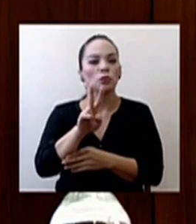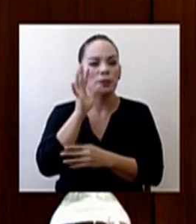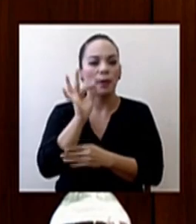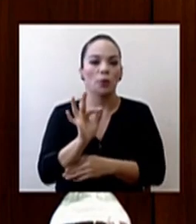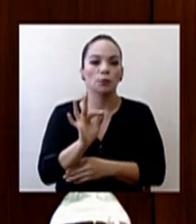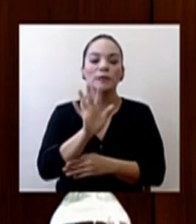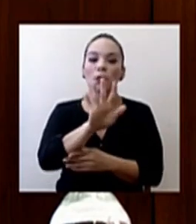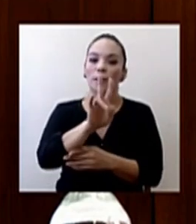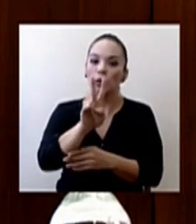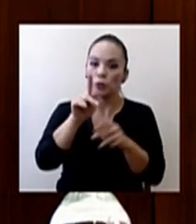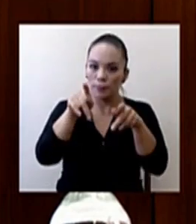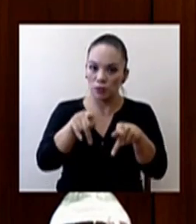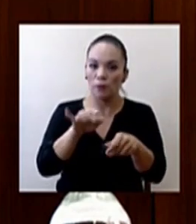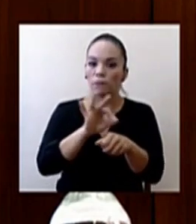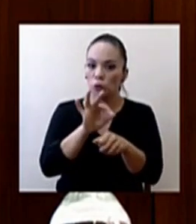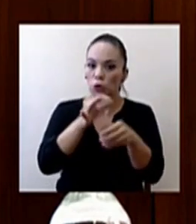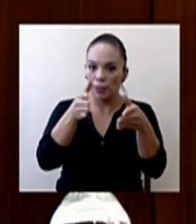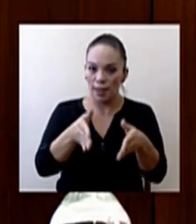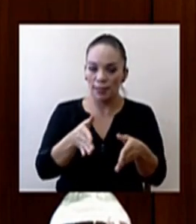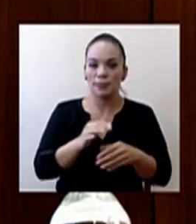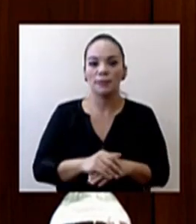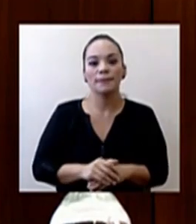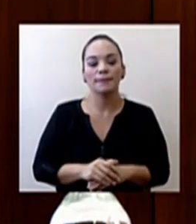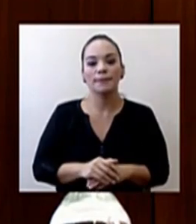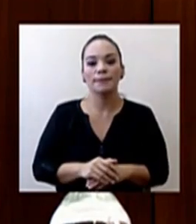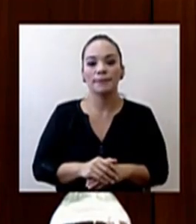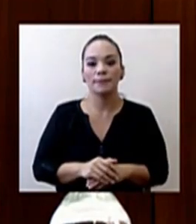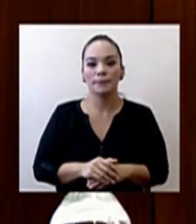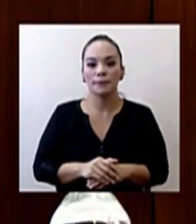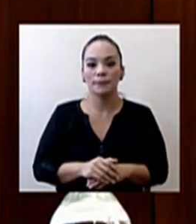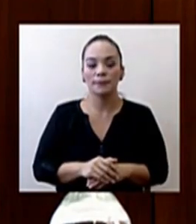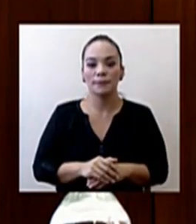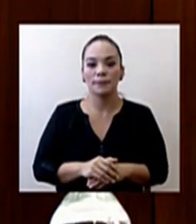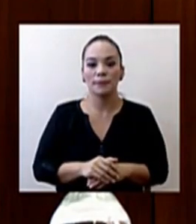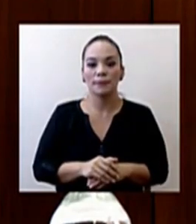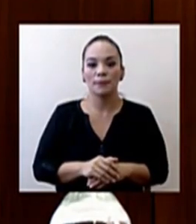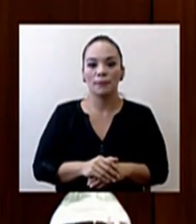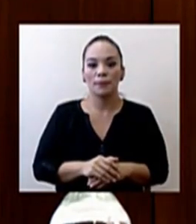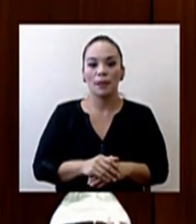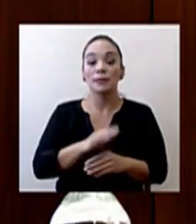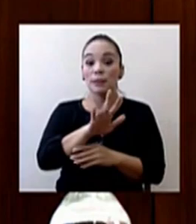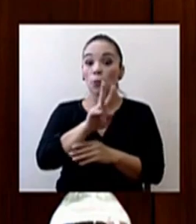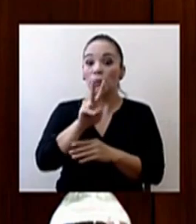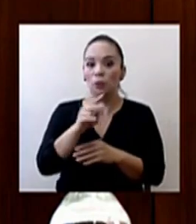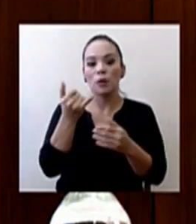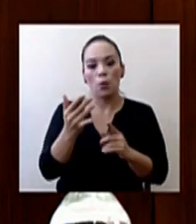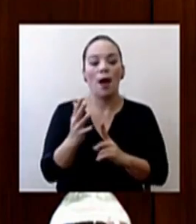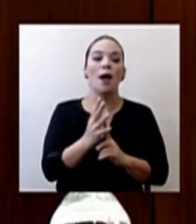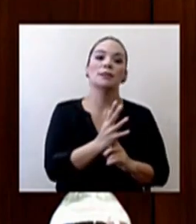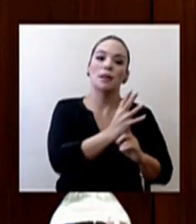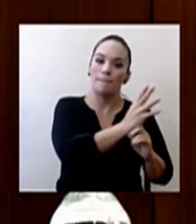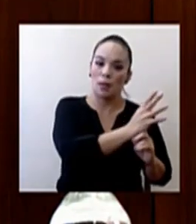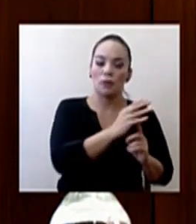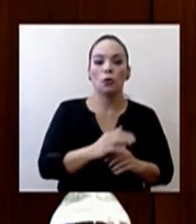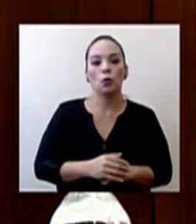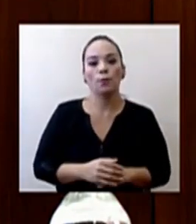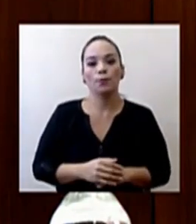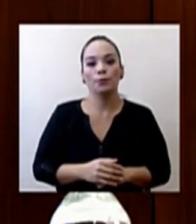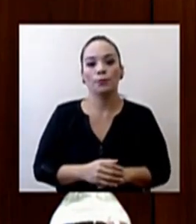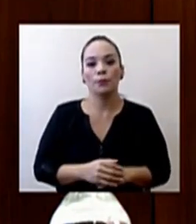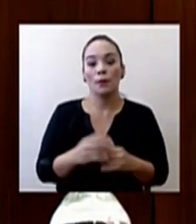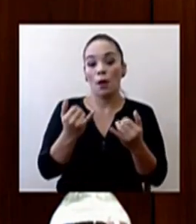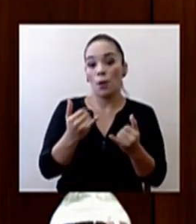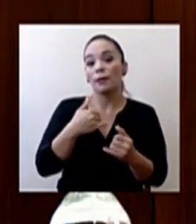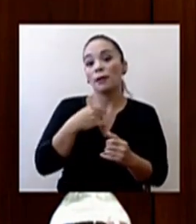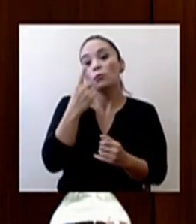creo que eran, y básicamente están en aislamiento. Al día de hoy tenemos uno